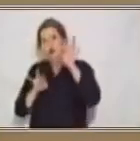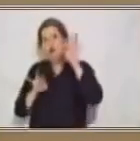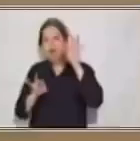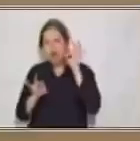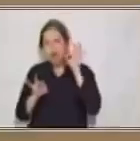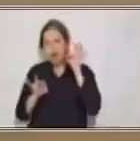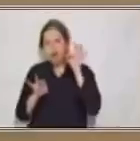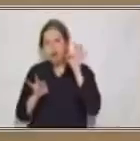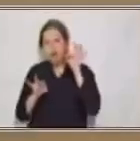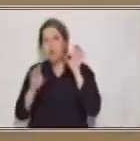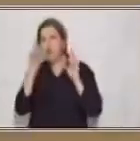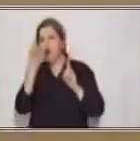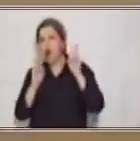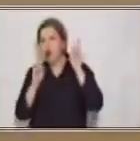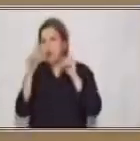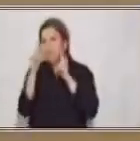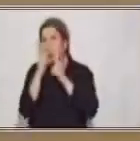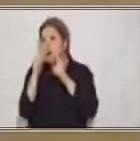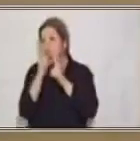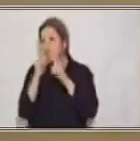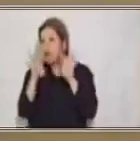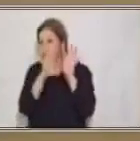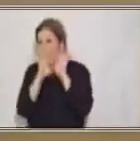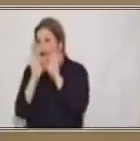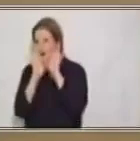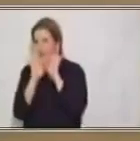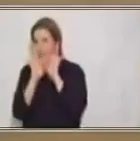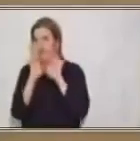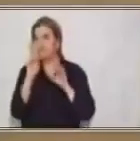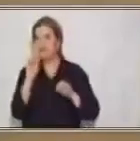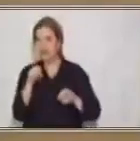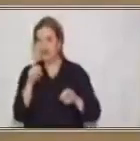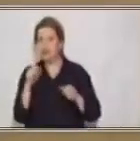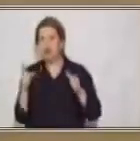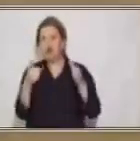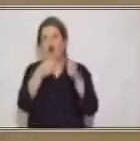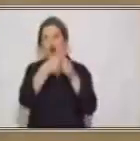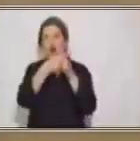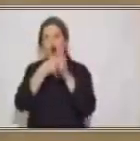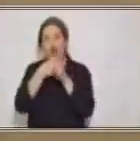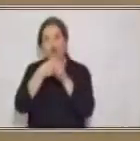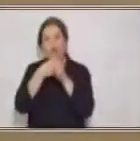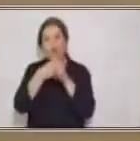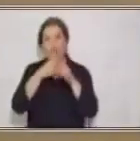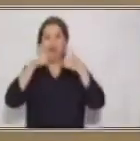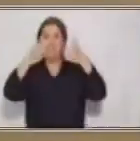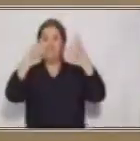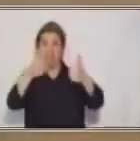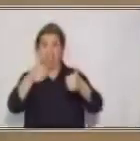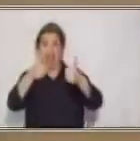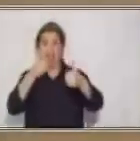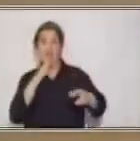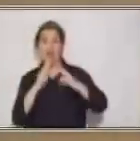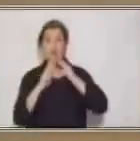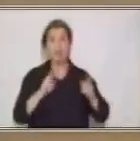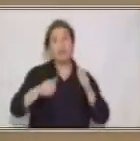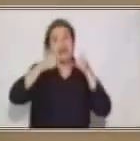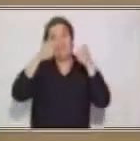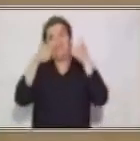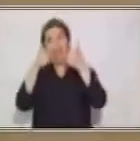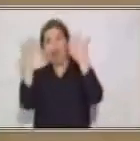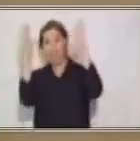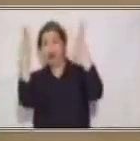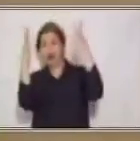¿O con? Muy bien, si contestaron que es con, estamos muy bien, porque